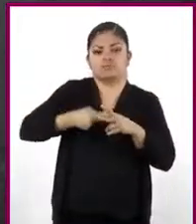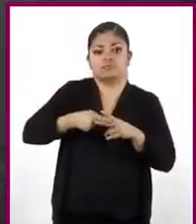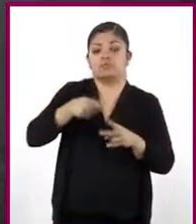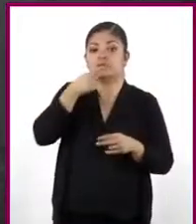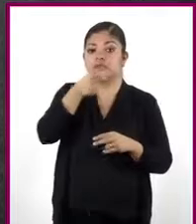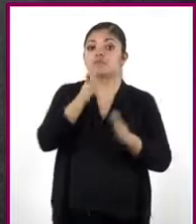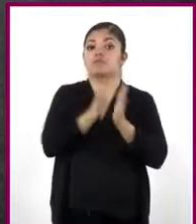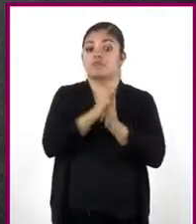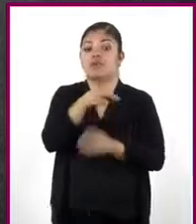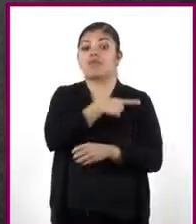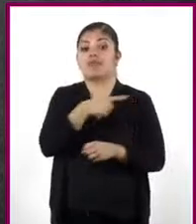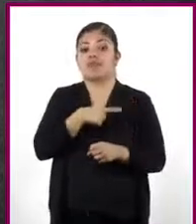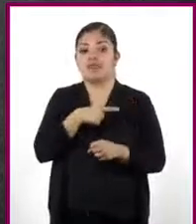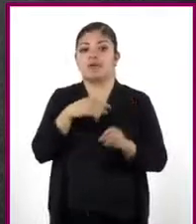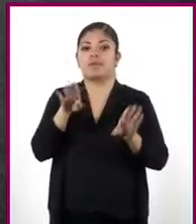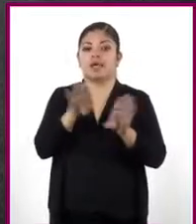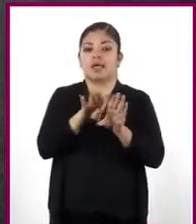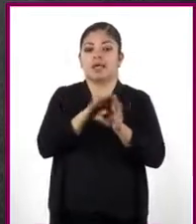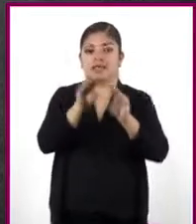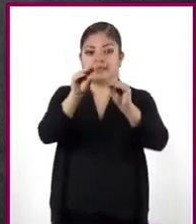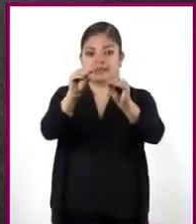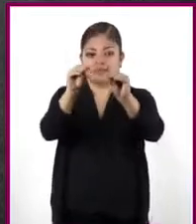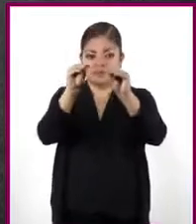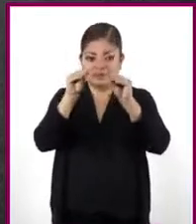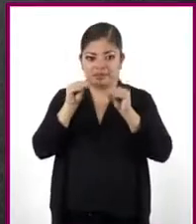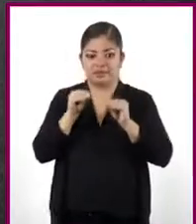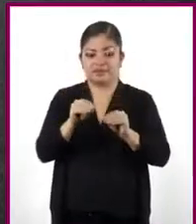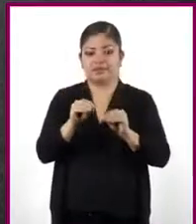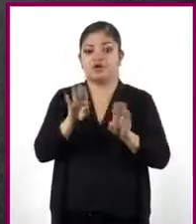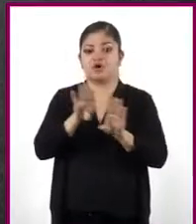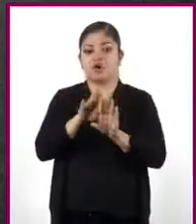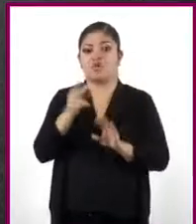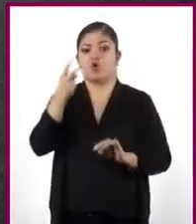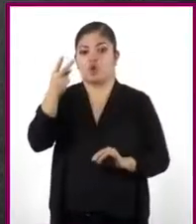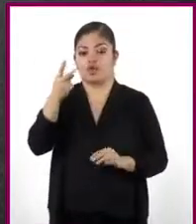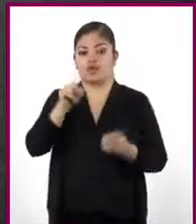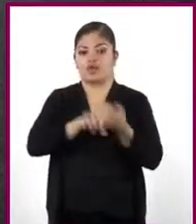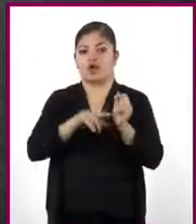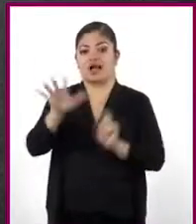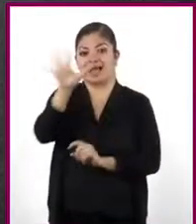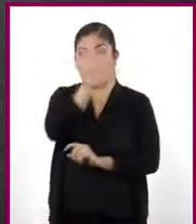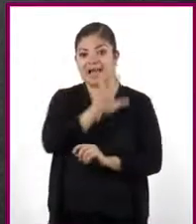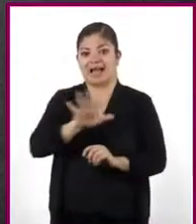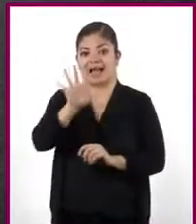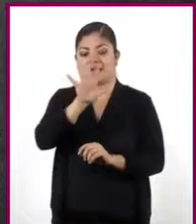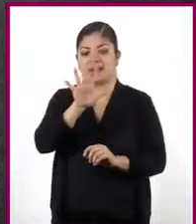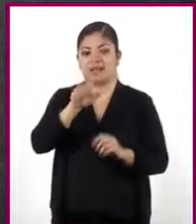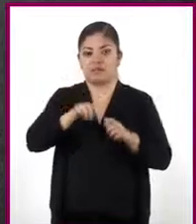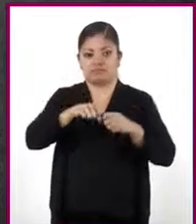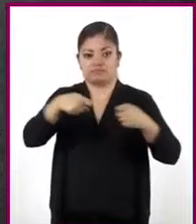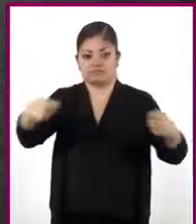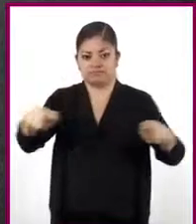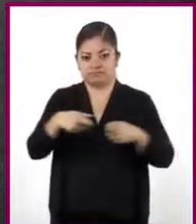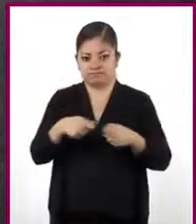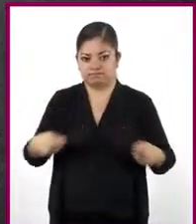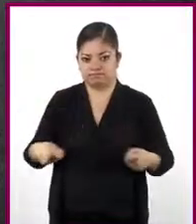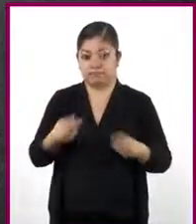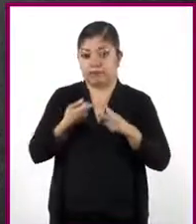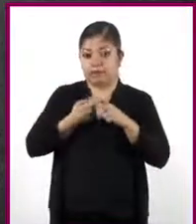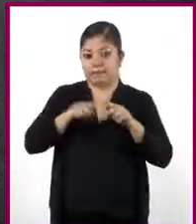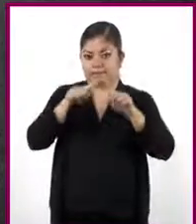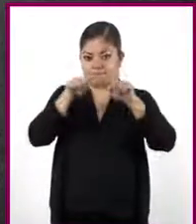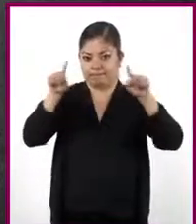les pidió que encontraran una manera de expresar en unidades cuadradas el área de la cubierta de la banca partiendo de esta figura.